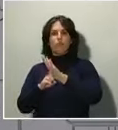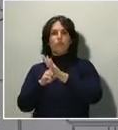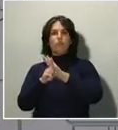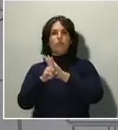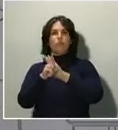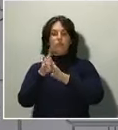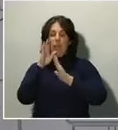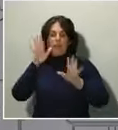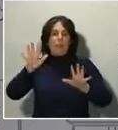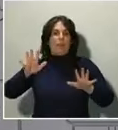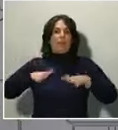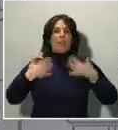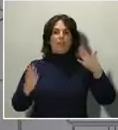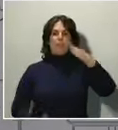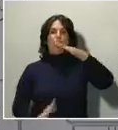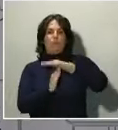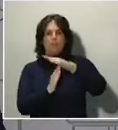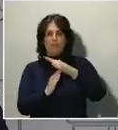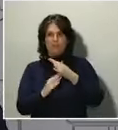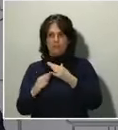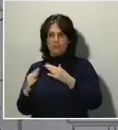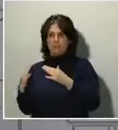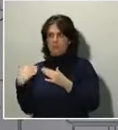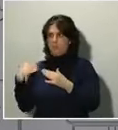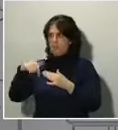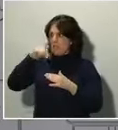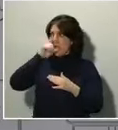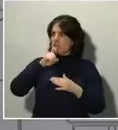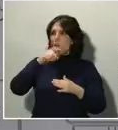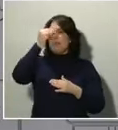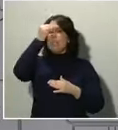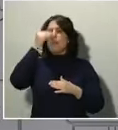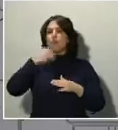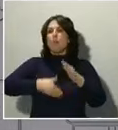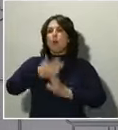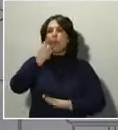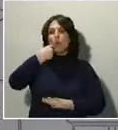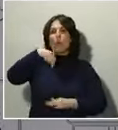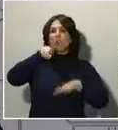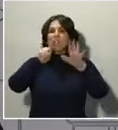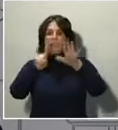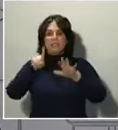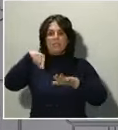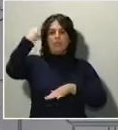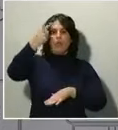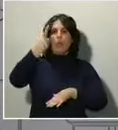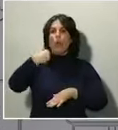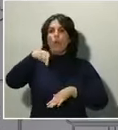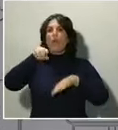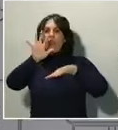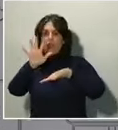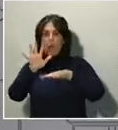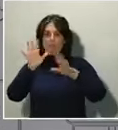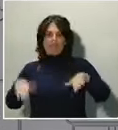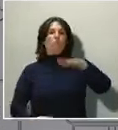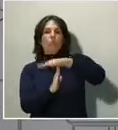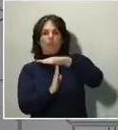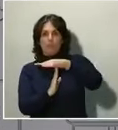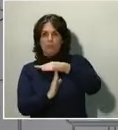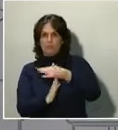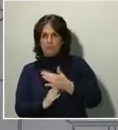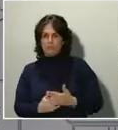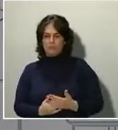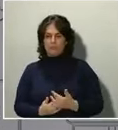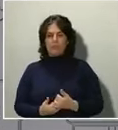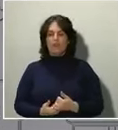1,6% durante este año y un 1,5% el próximo año. Dicho esto, digamos que el